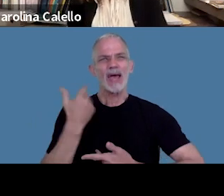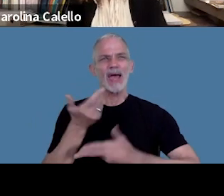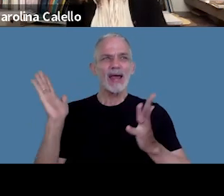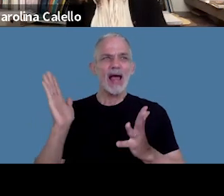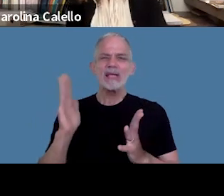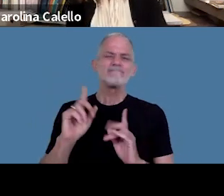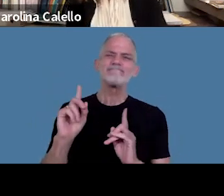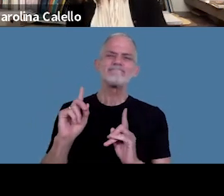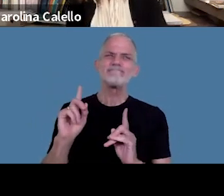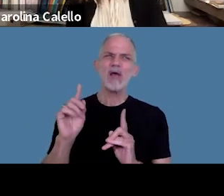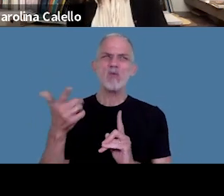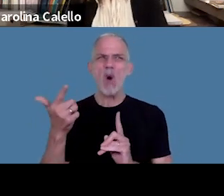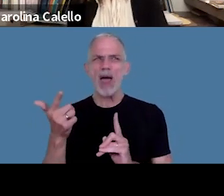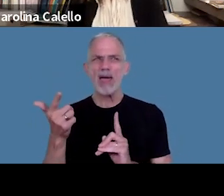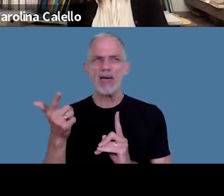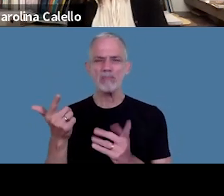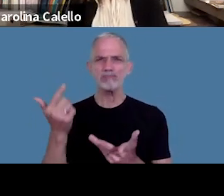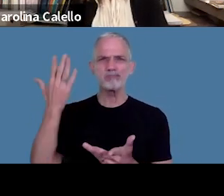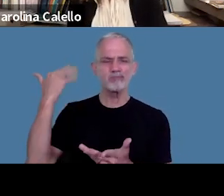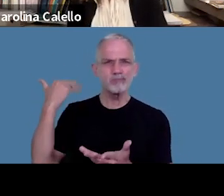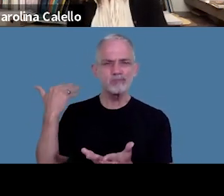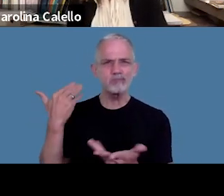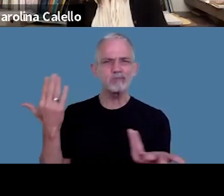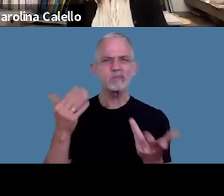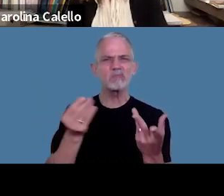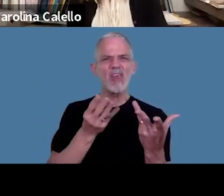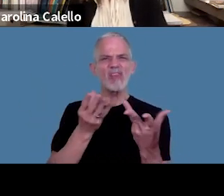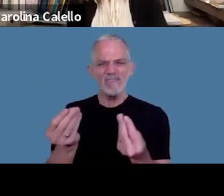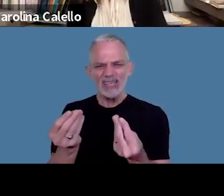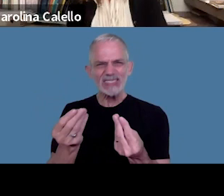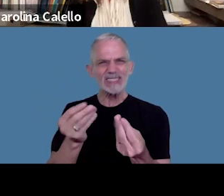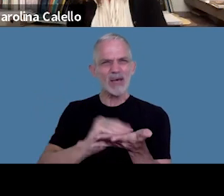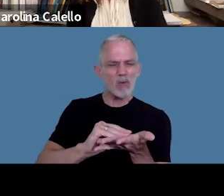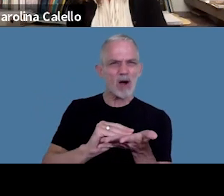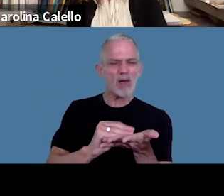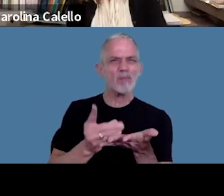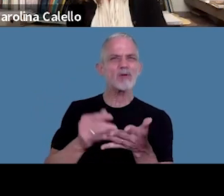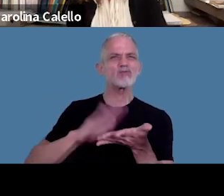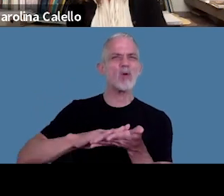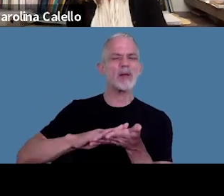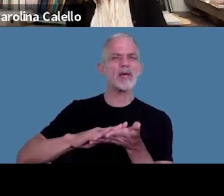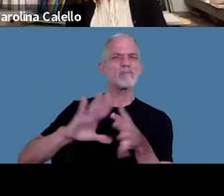han recogido las defensas basadas en la competencia